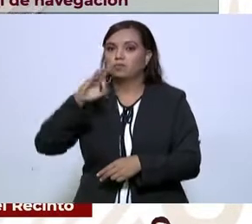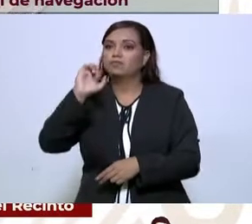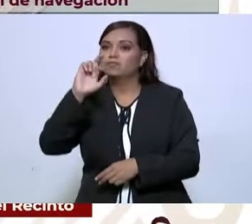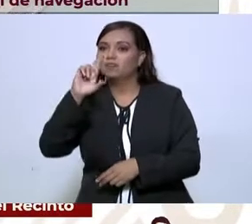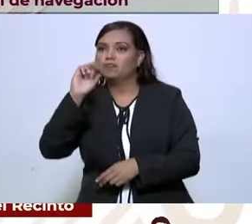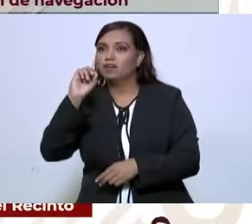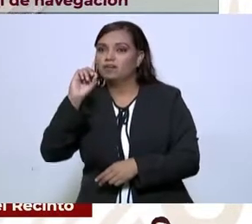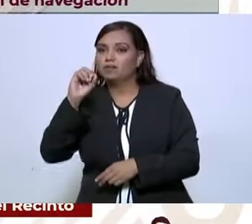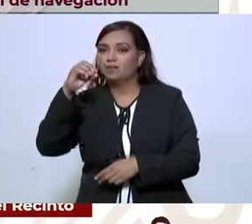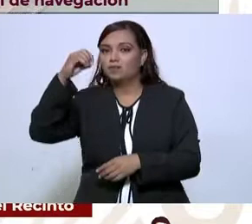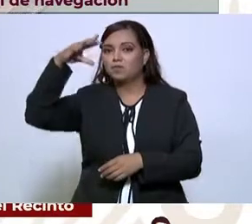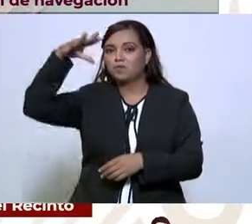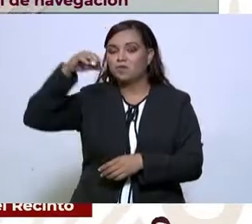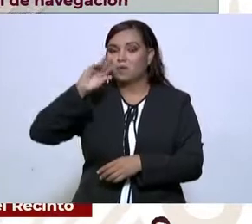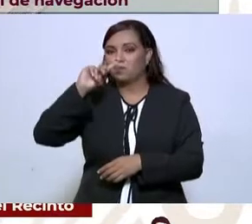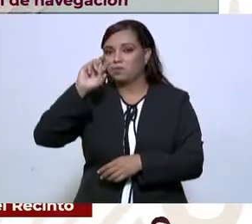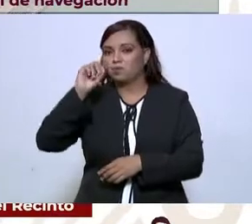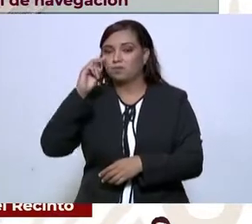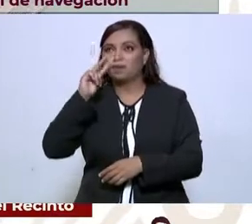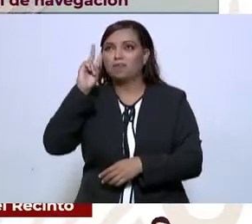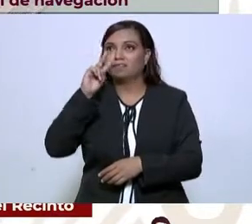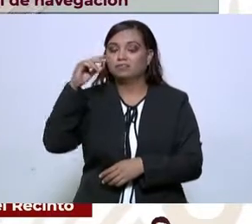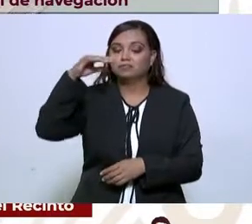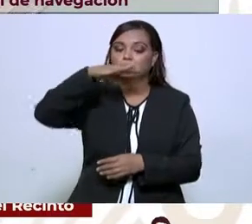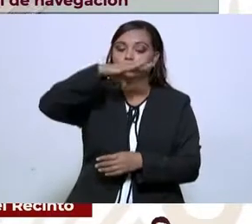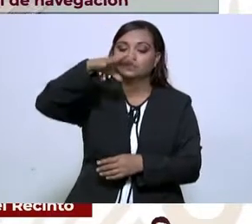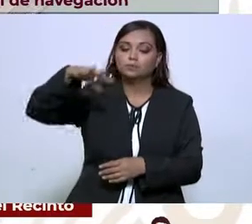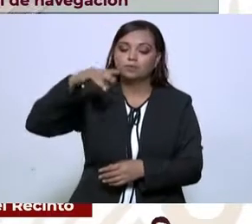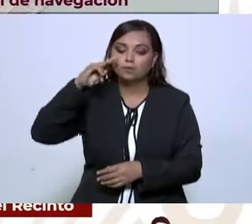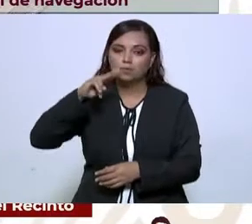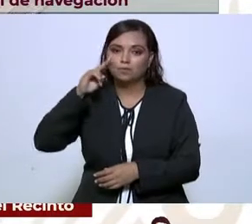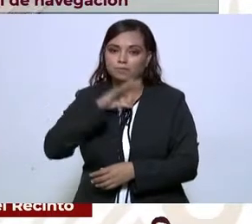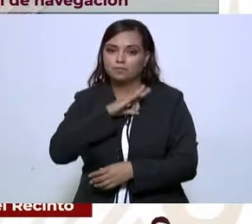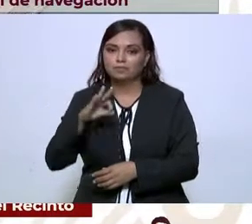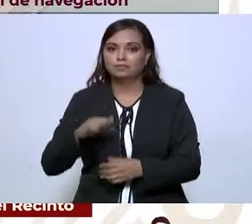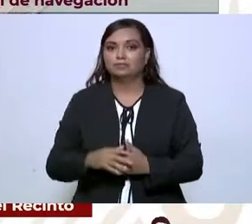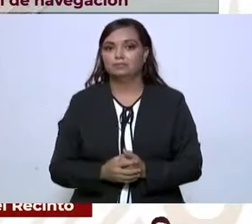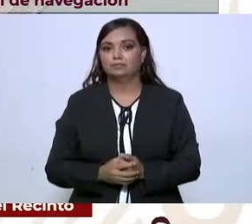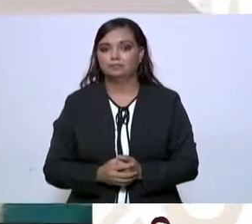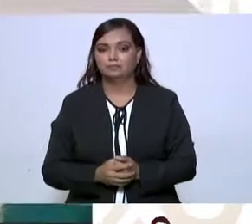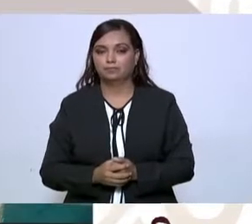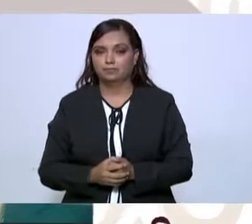del puerto, la vista aérea del recinto, lo que se puede ver ahí. La que sigue, por favor.